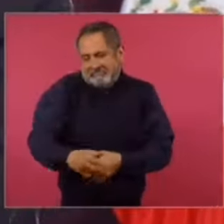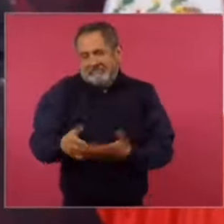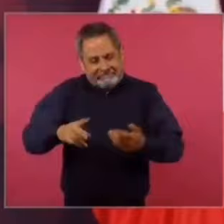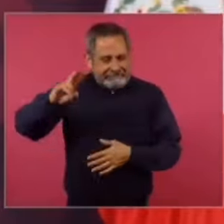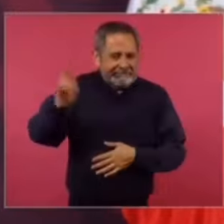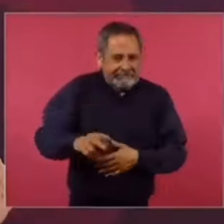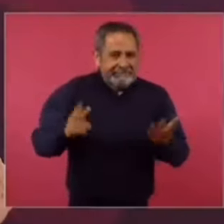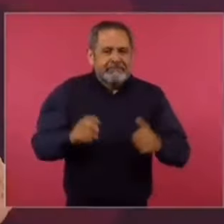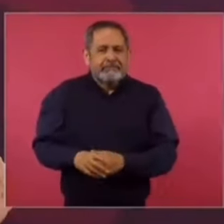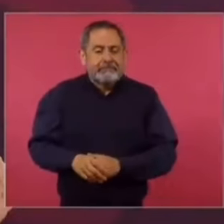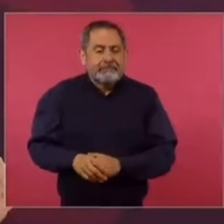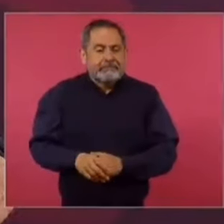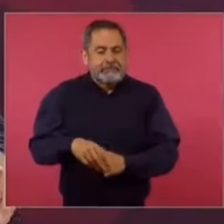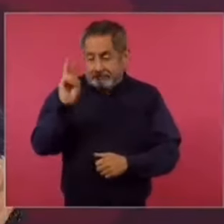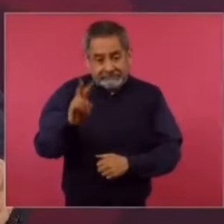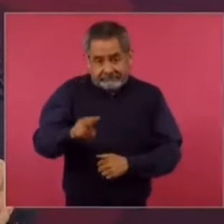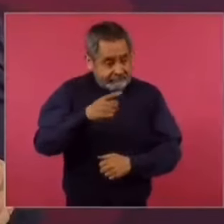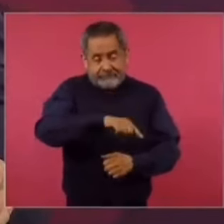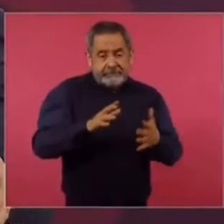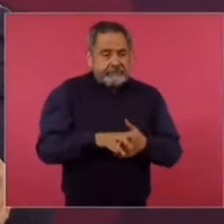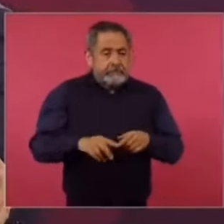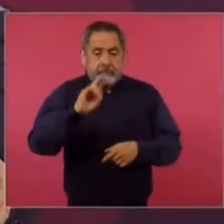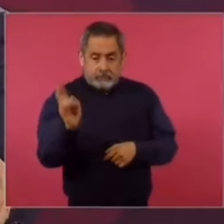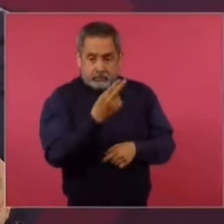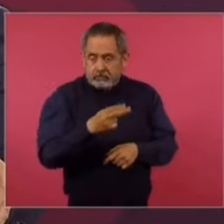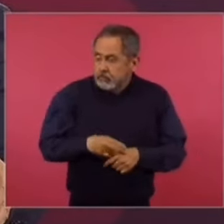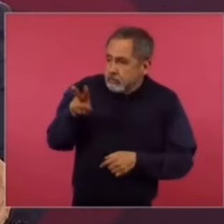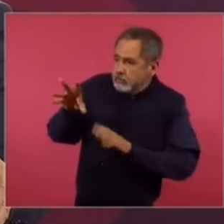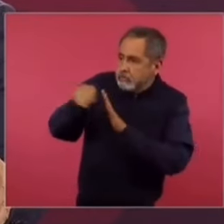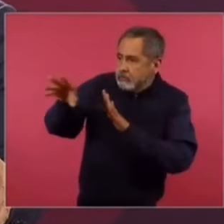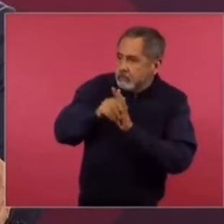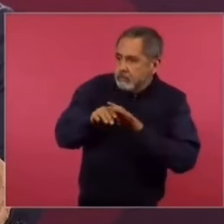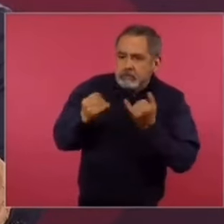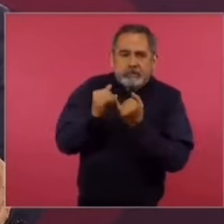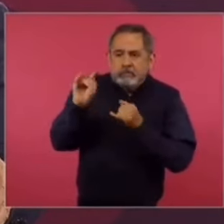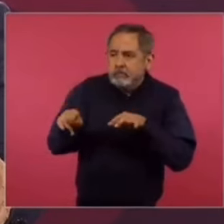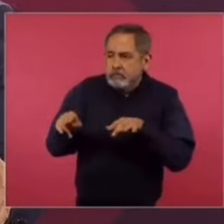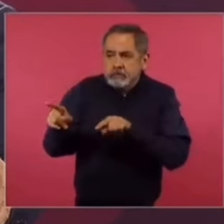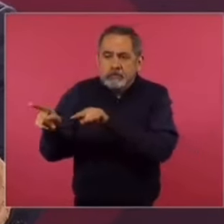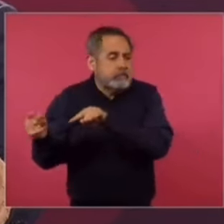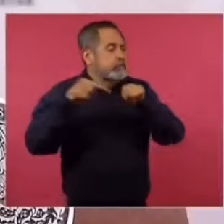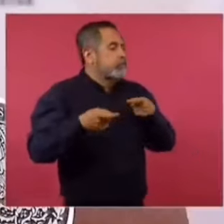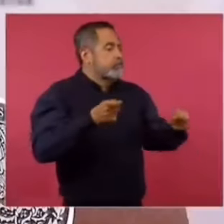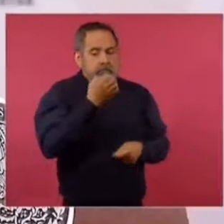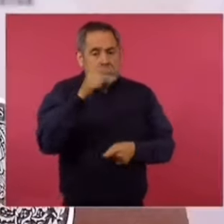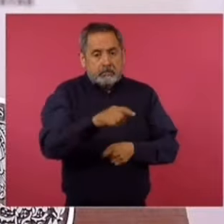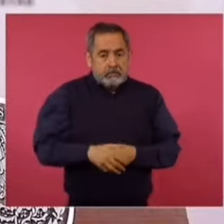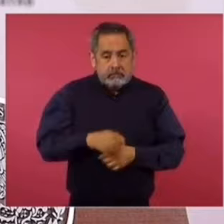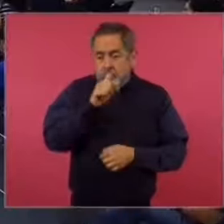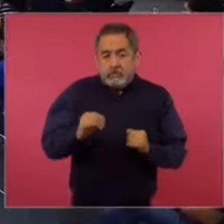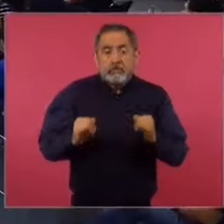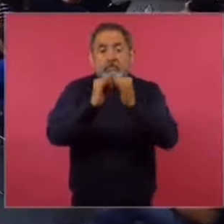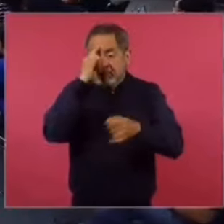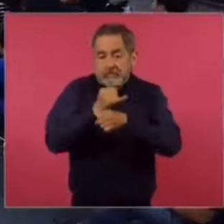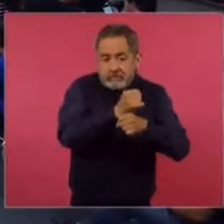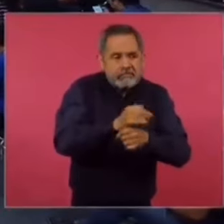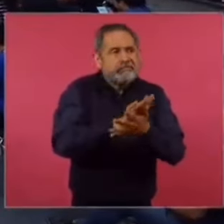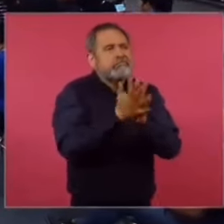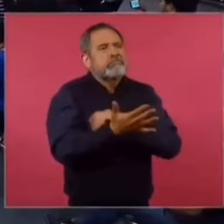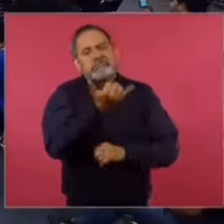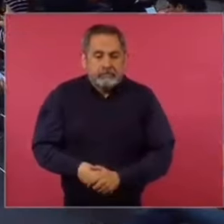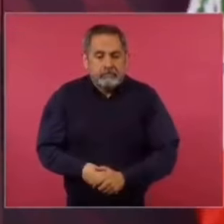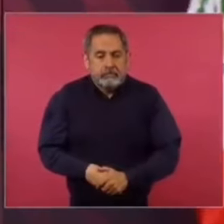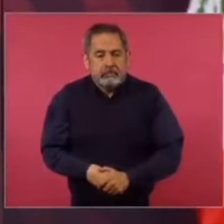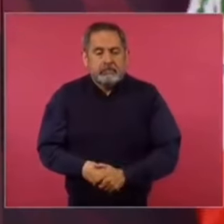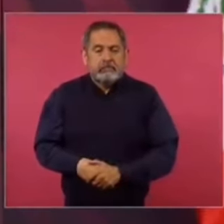pero es cierto, se fueron apoderando de las escuelas. Y de los institutos de investigación, señor Y sí, de los institutos de investigación